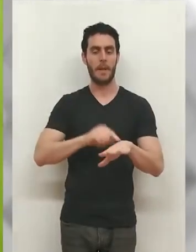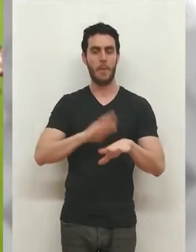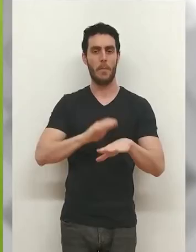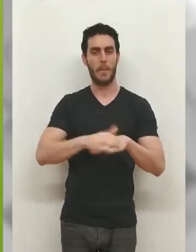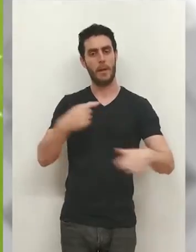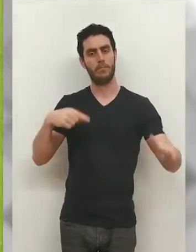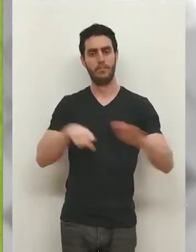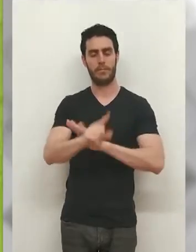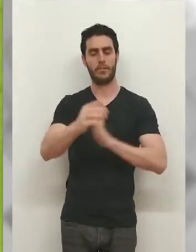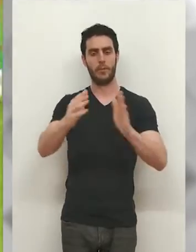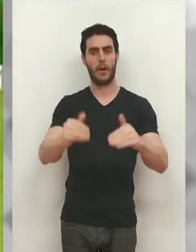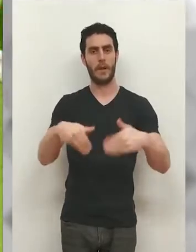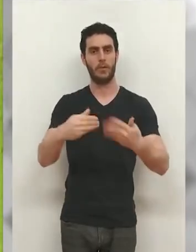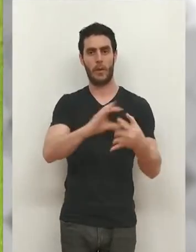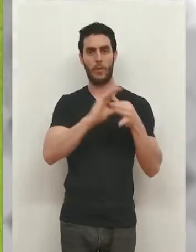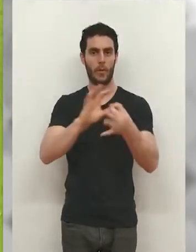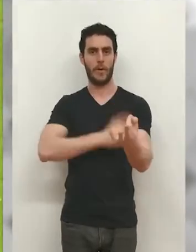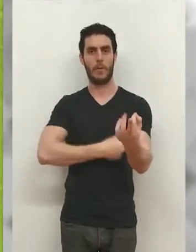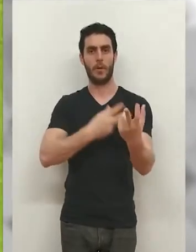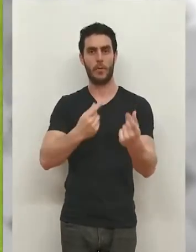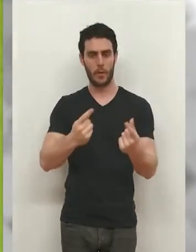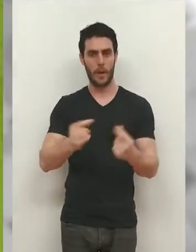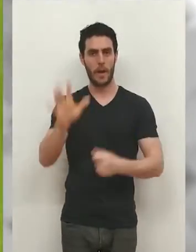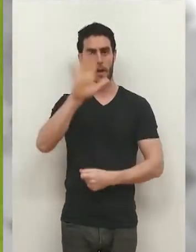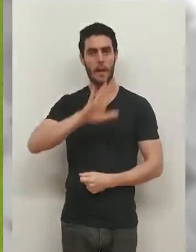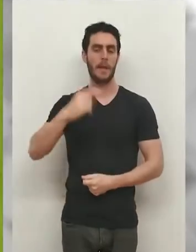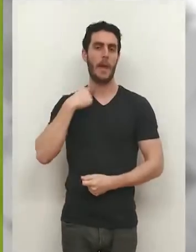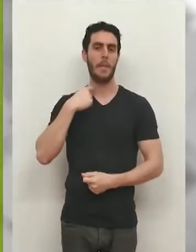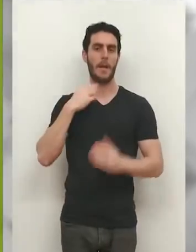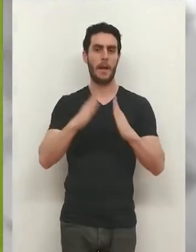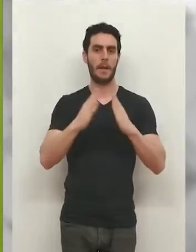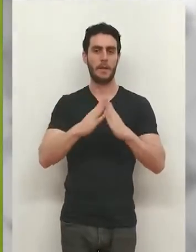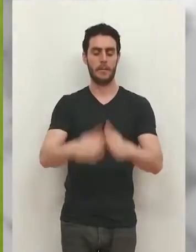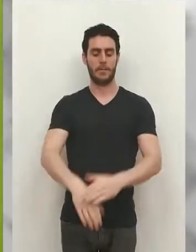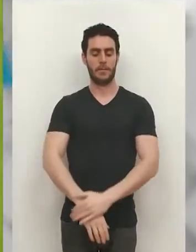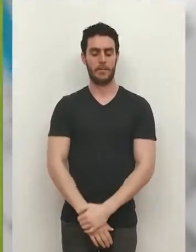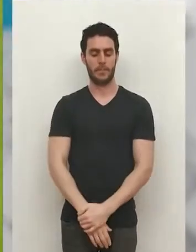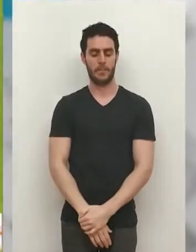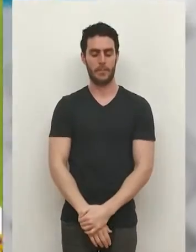para la reacción local y la Unión Deportiva Logroñés sumó su quinta derrota en casa.